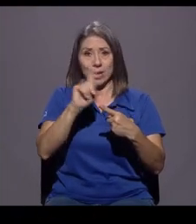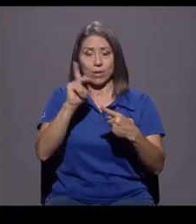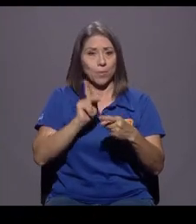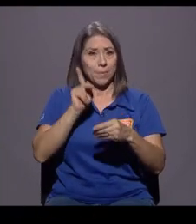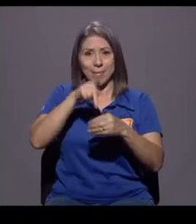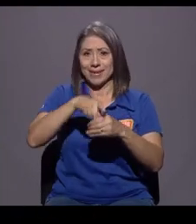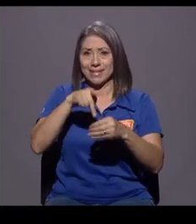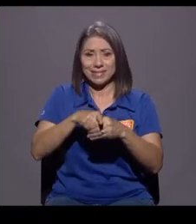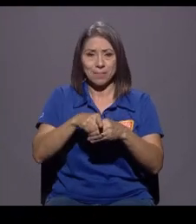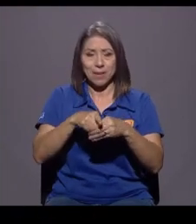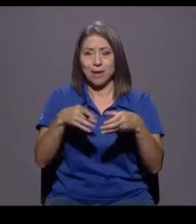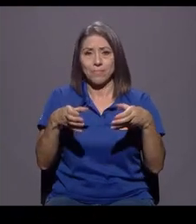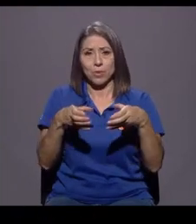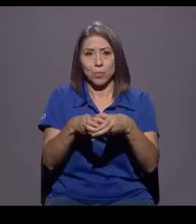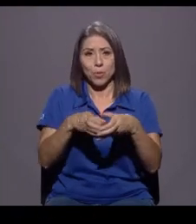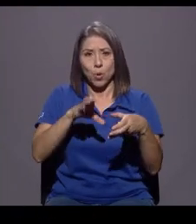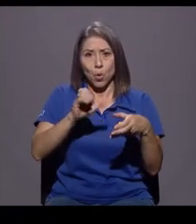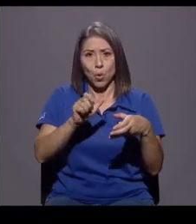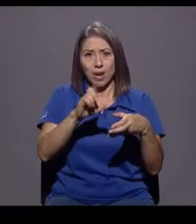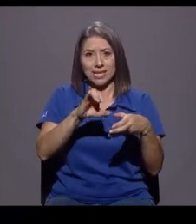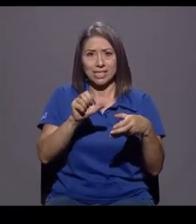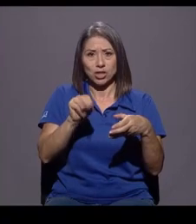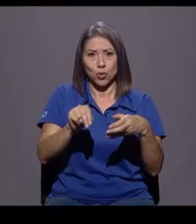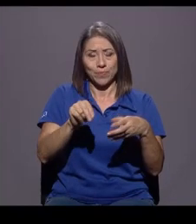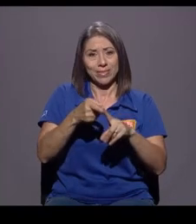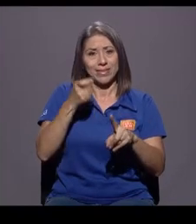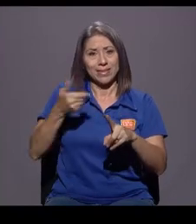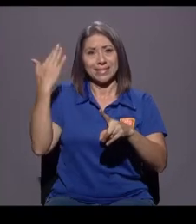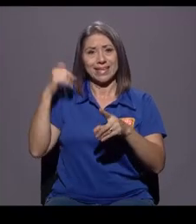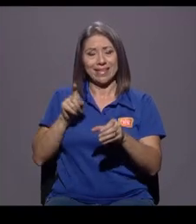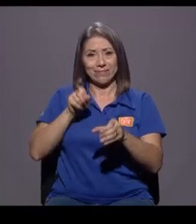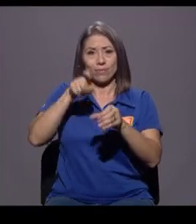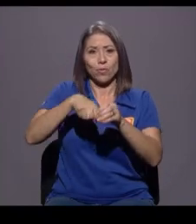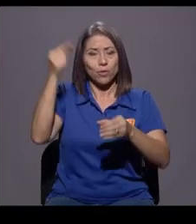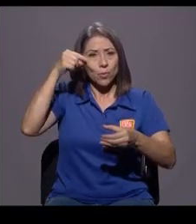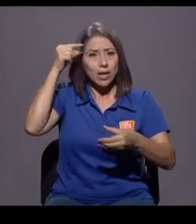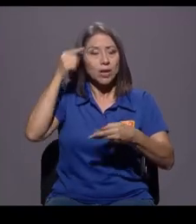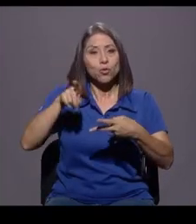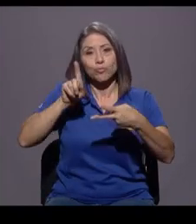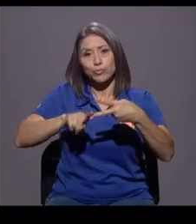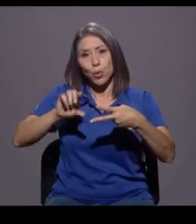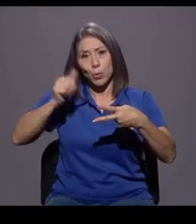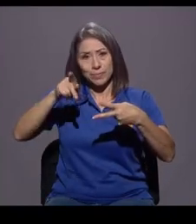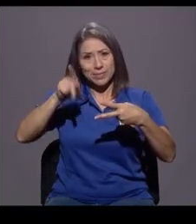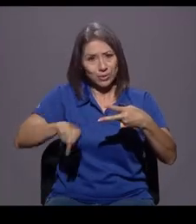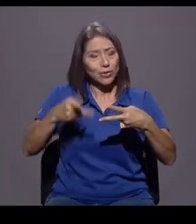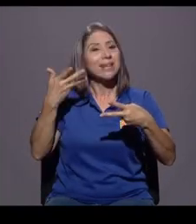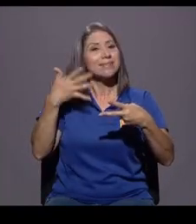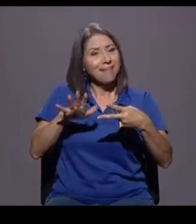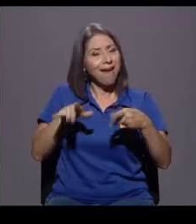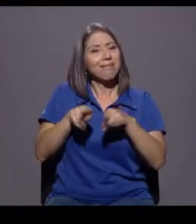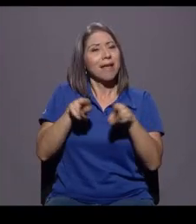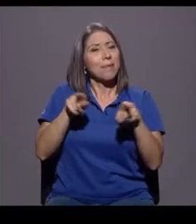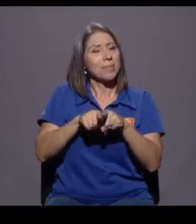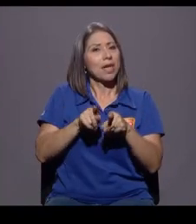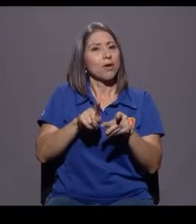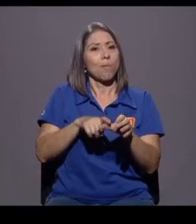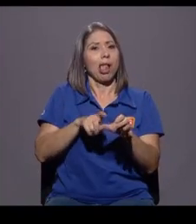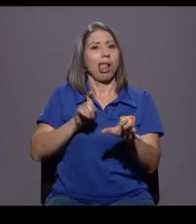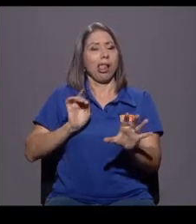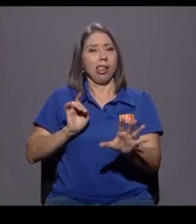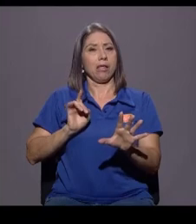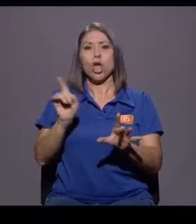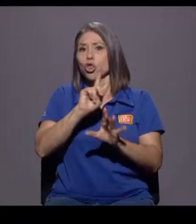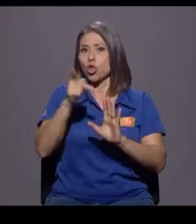de coalición desde que entró a gobierno y la otra pues ha dejado también mucho su participación. No tiene prohibición,